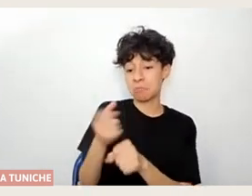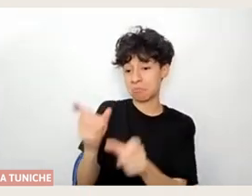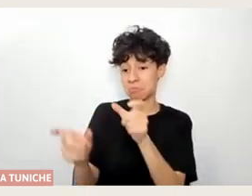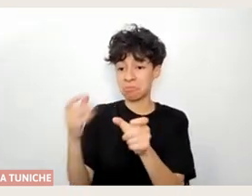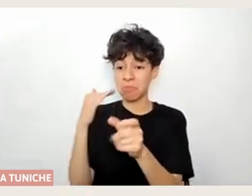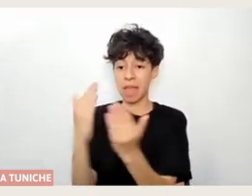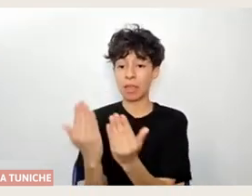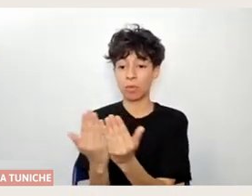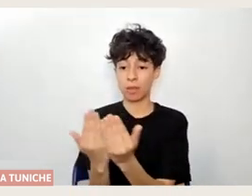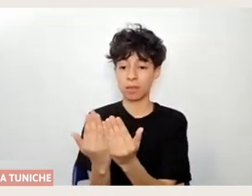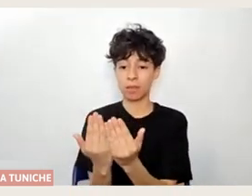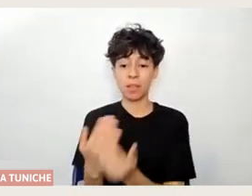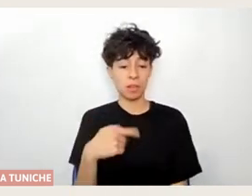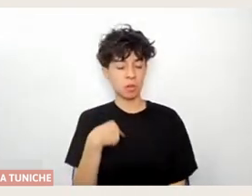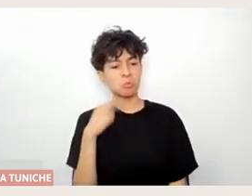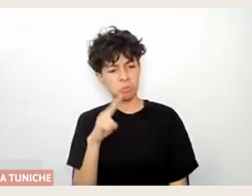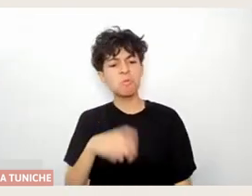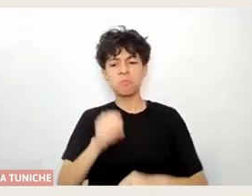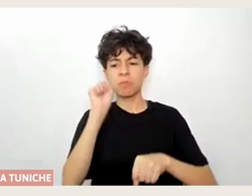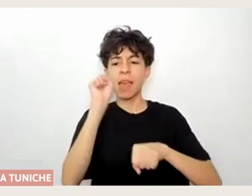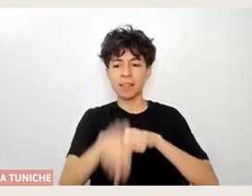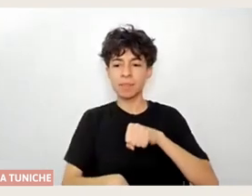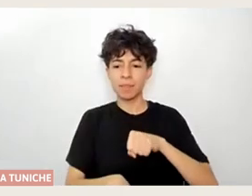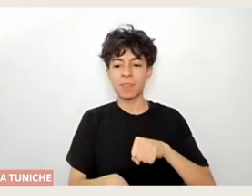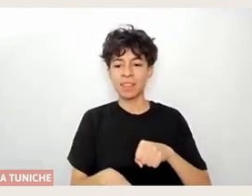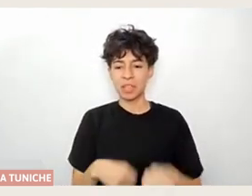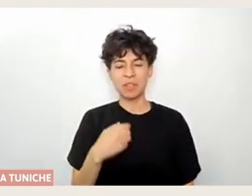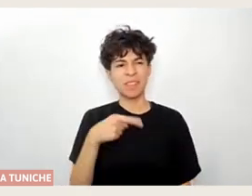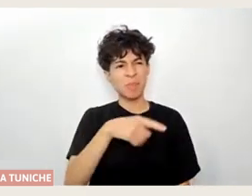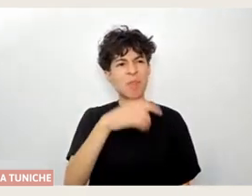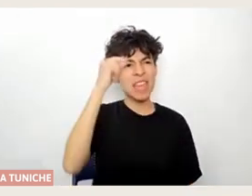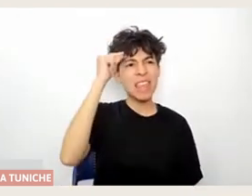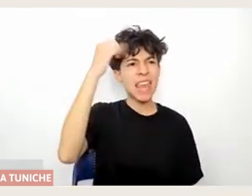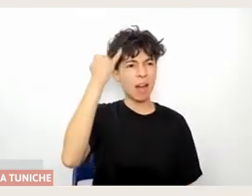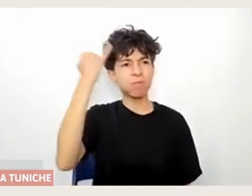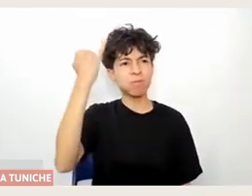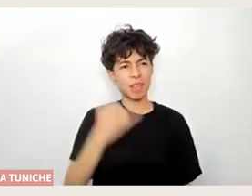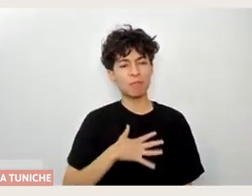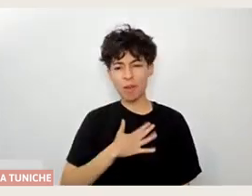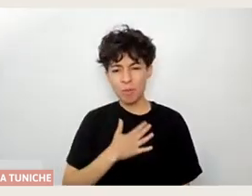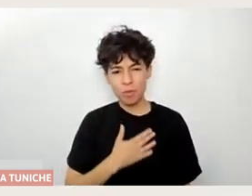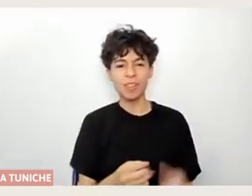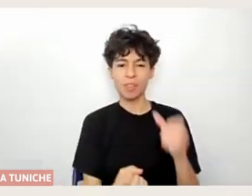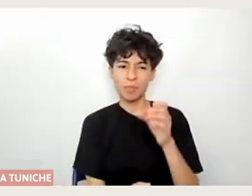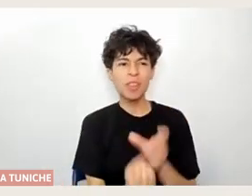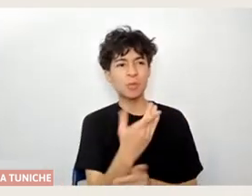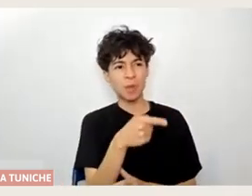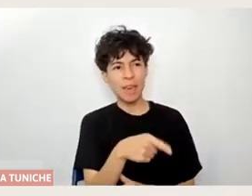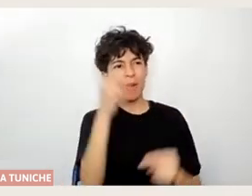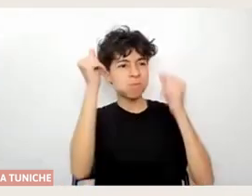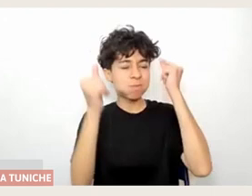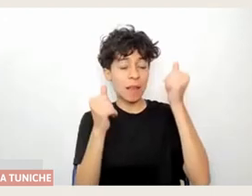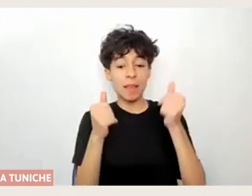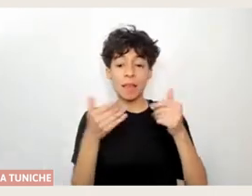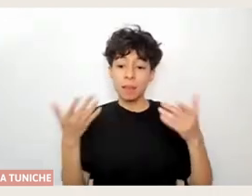Y nosotros de inmediato aceptamos, nos gustó la idea, era algo súper nuevo, y trabajamos en lo